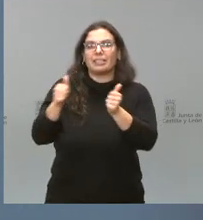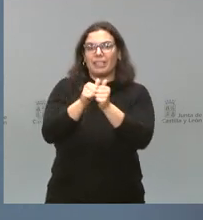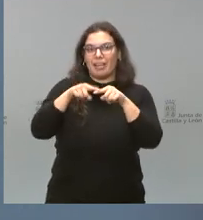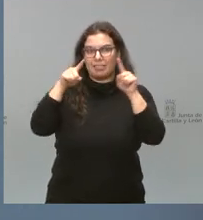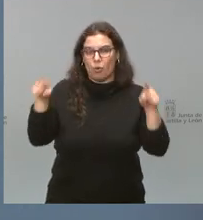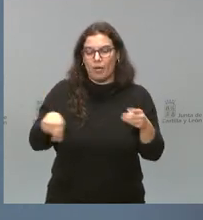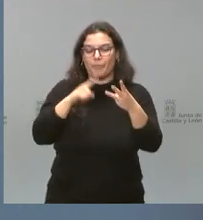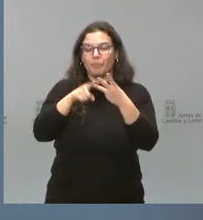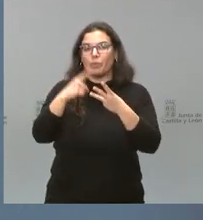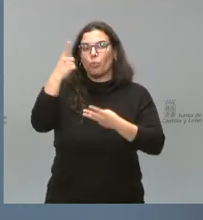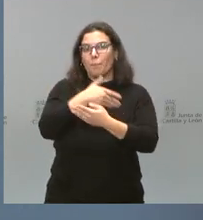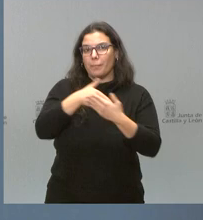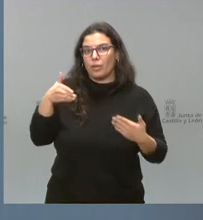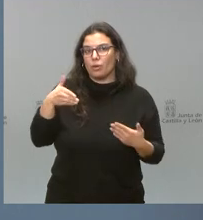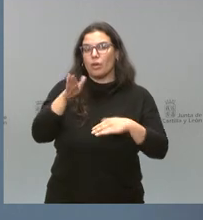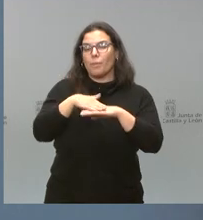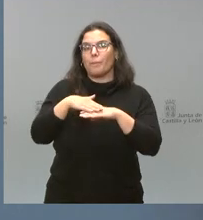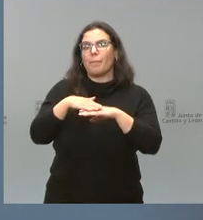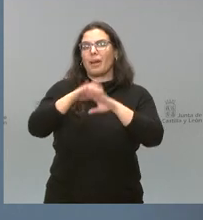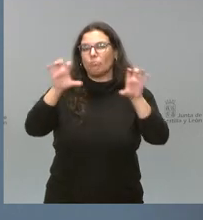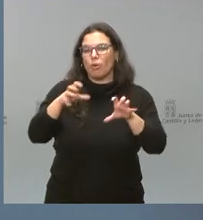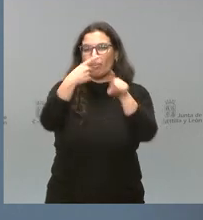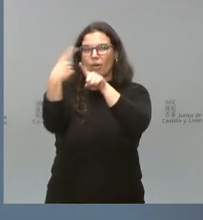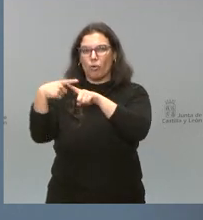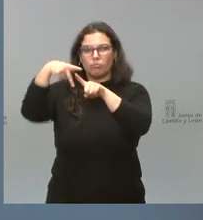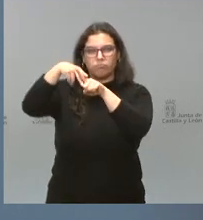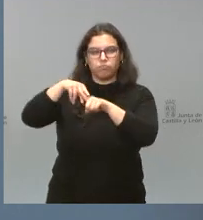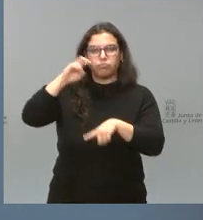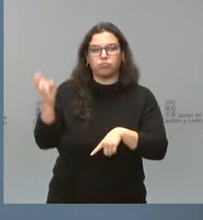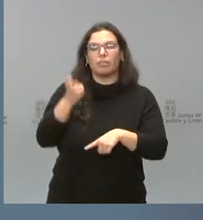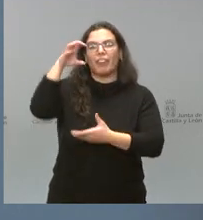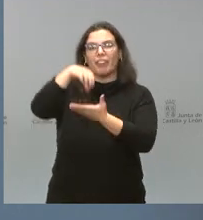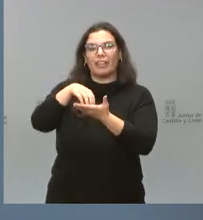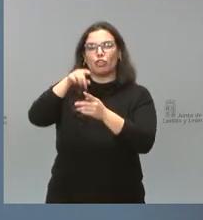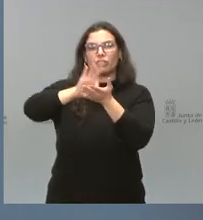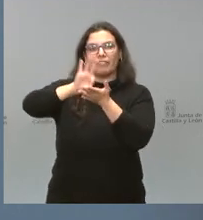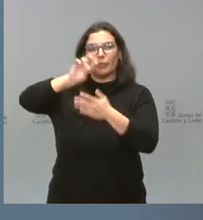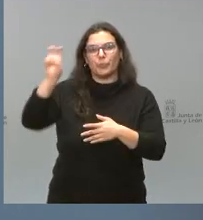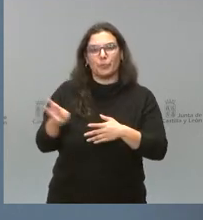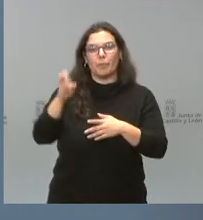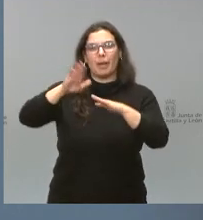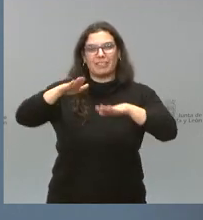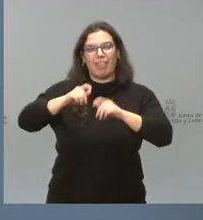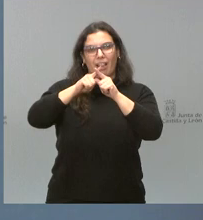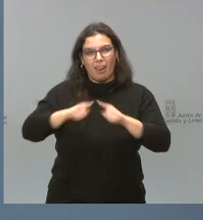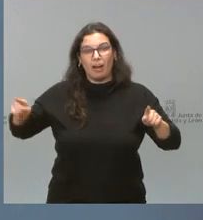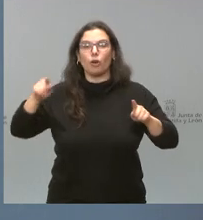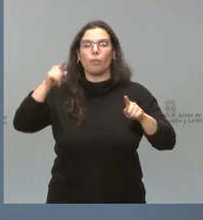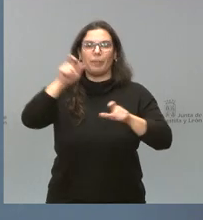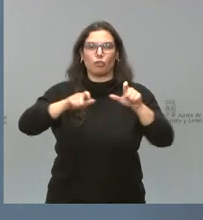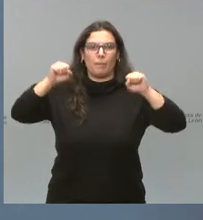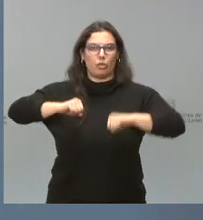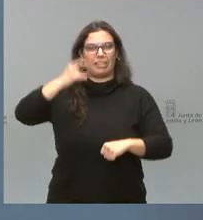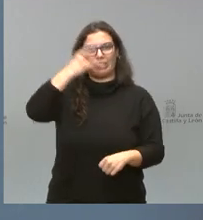y un millón para el equipamiento del centro multiservicios de larga duración de personas en Salamanca. Por tanto, un total de